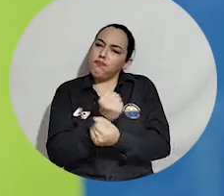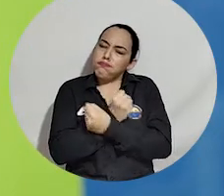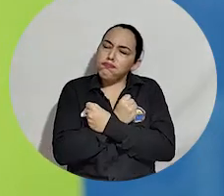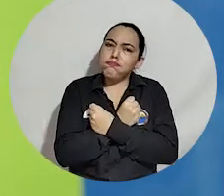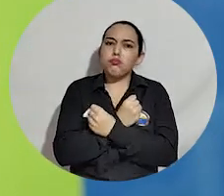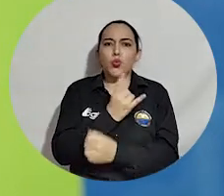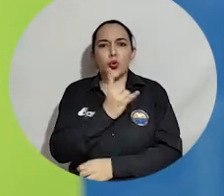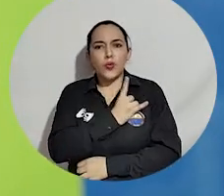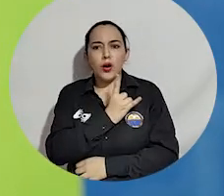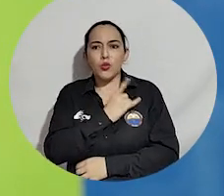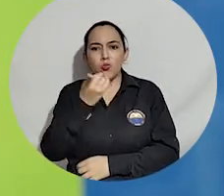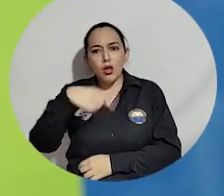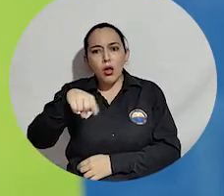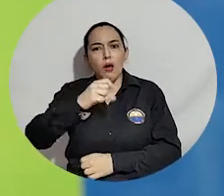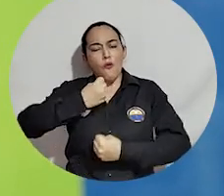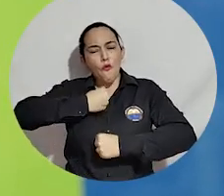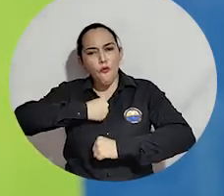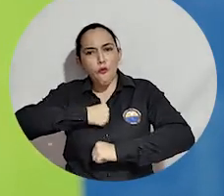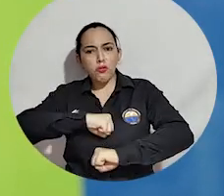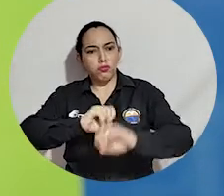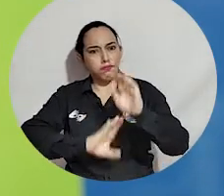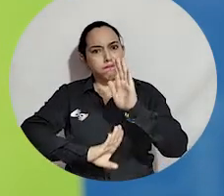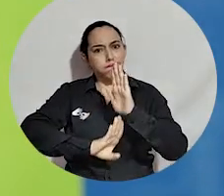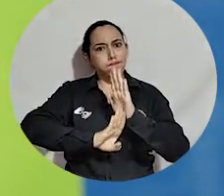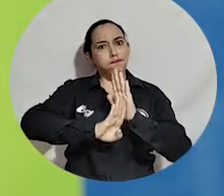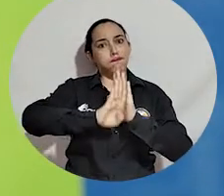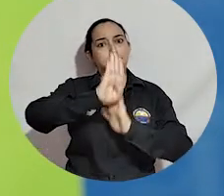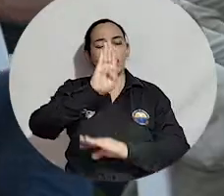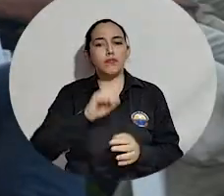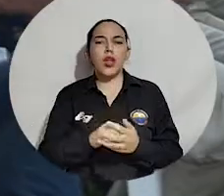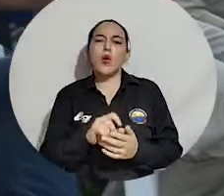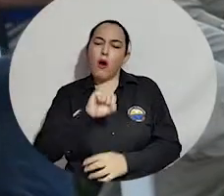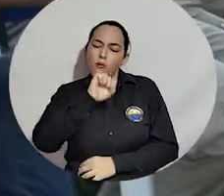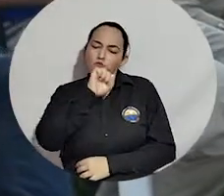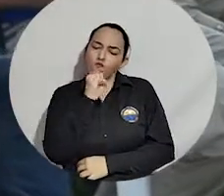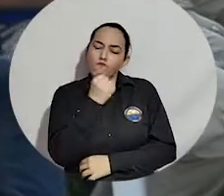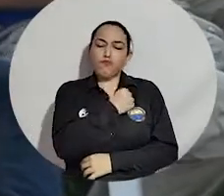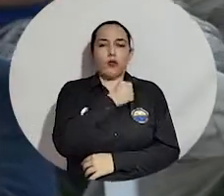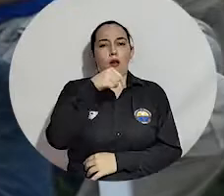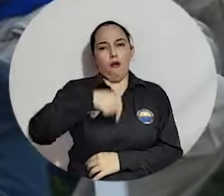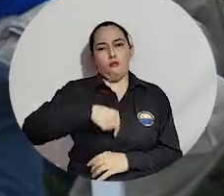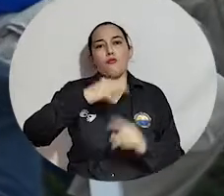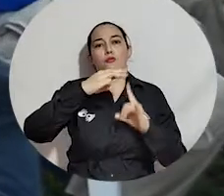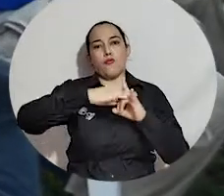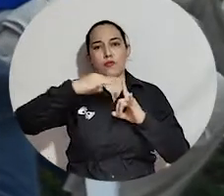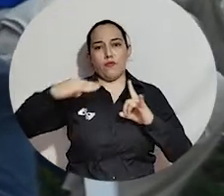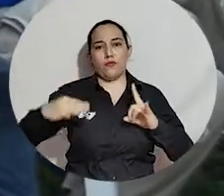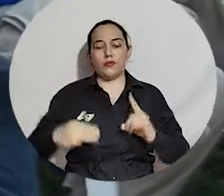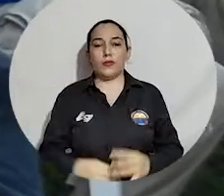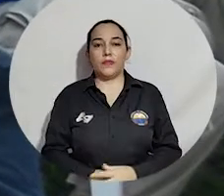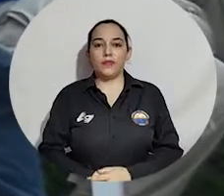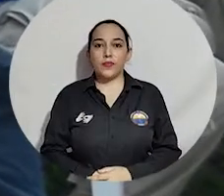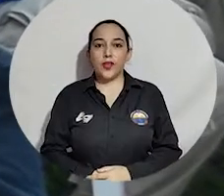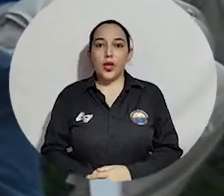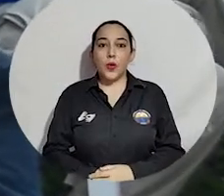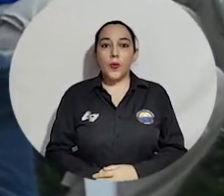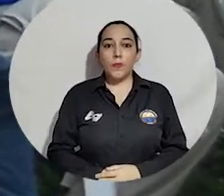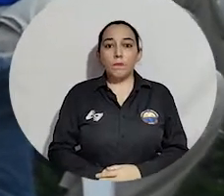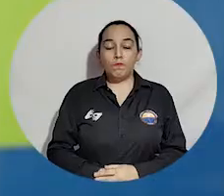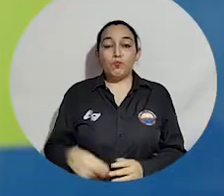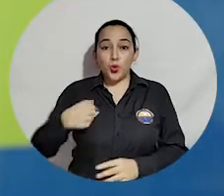universidad y que se sigan esforzando para mejorar cada día más y tener sentido de pertenencia con la Universidad del Magdalena.